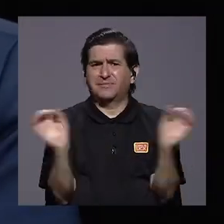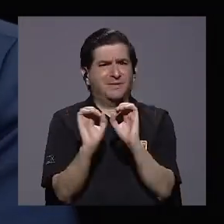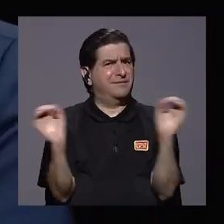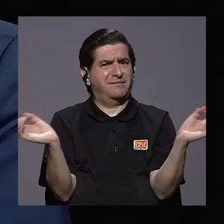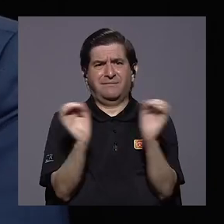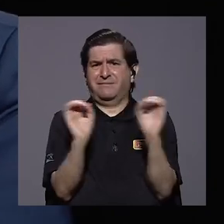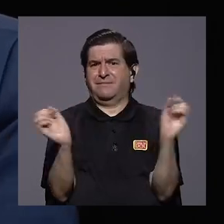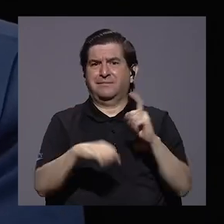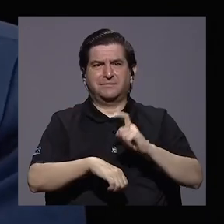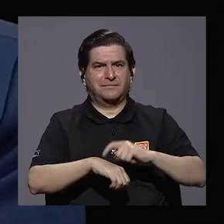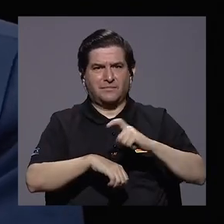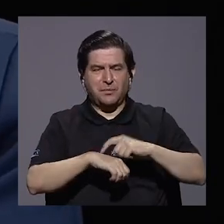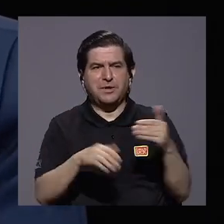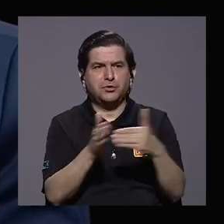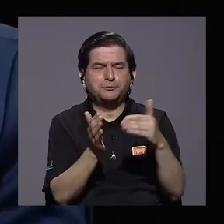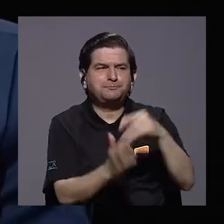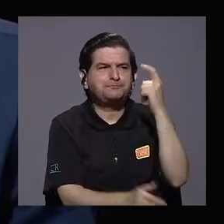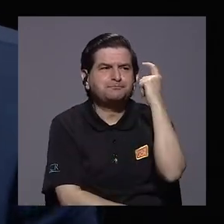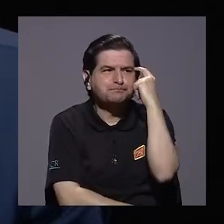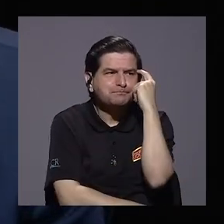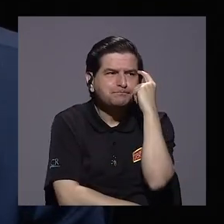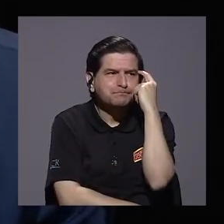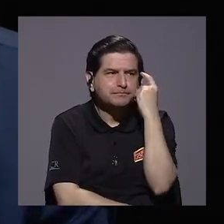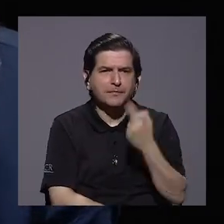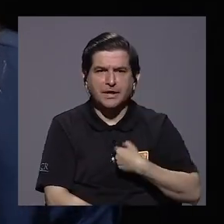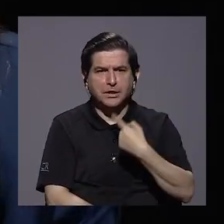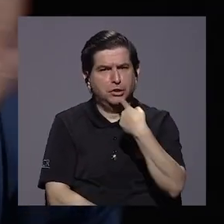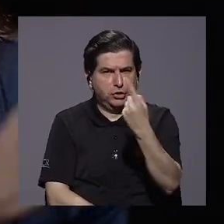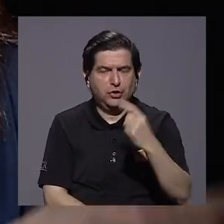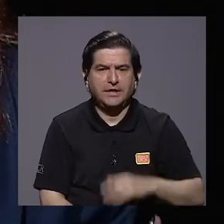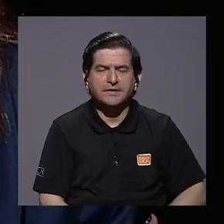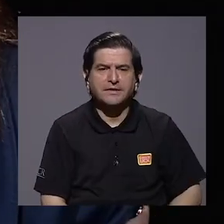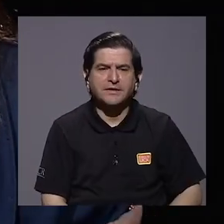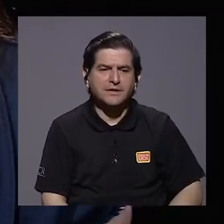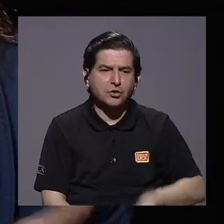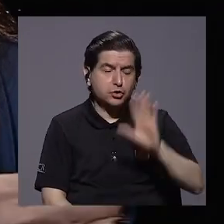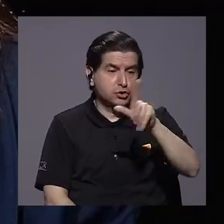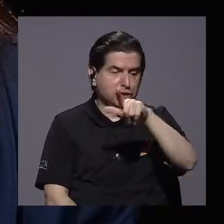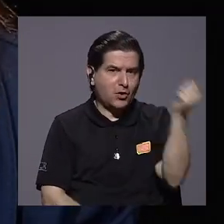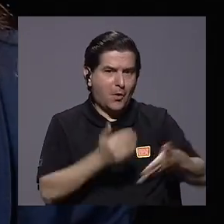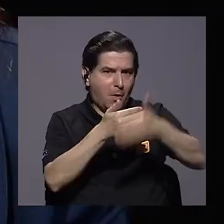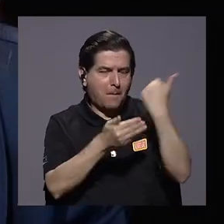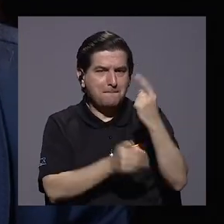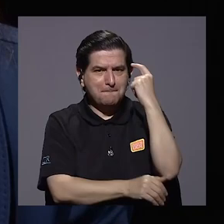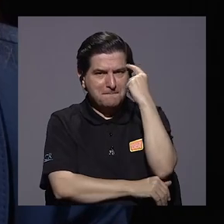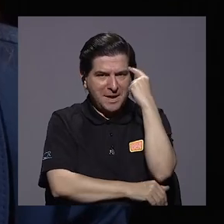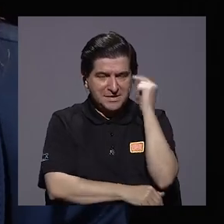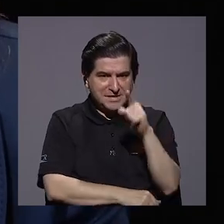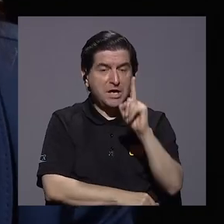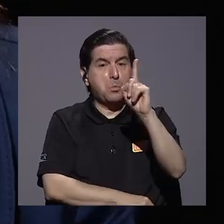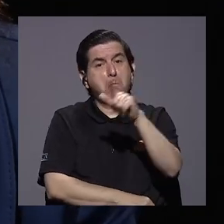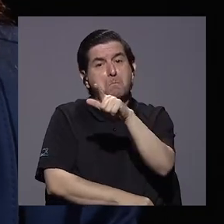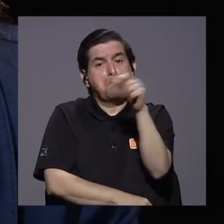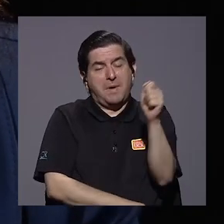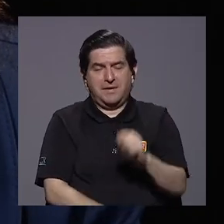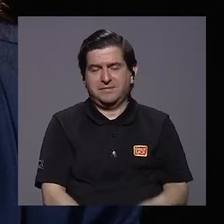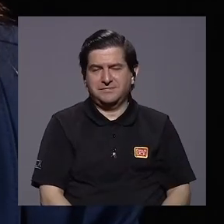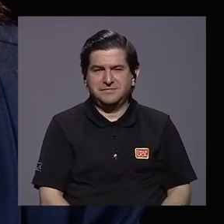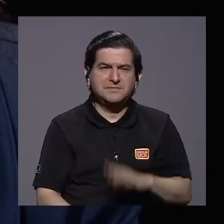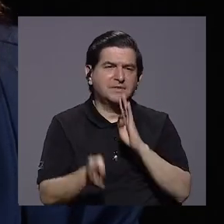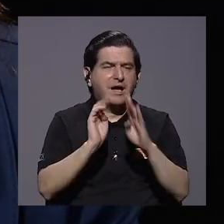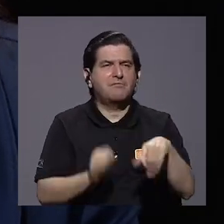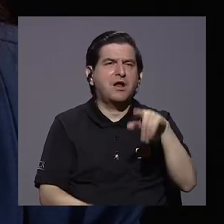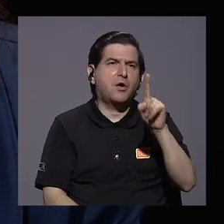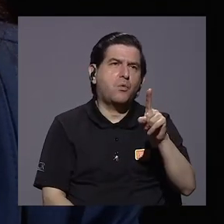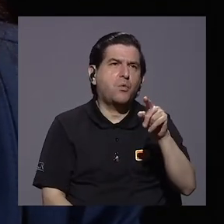Es el momento de replantear. como yo lo digo, hace cinco meses pensamos que esto iba a ser un mes. Nosotros podíamos hablar de